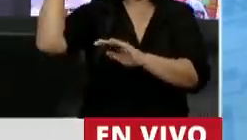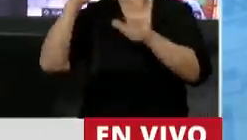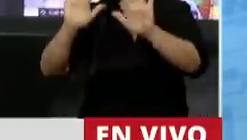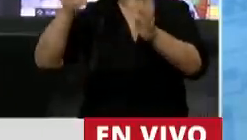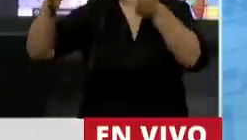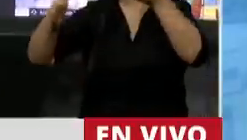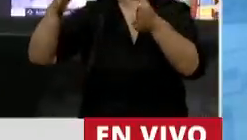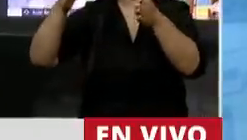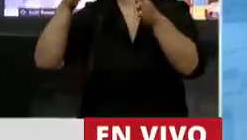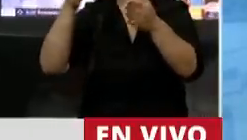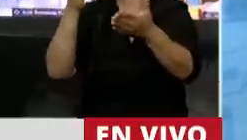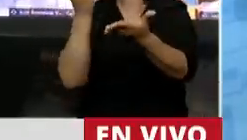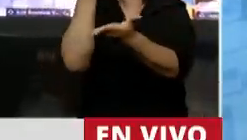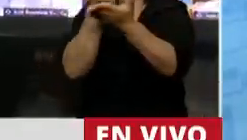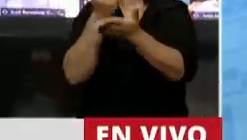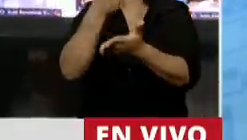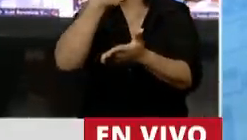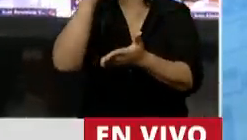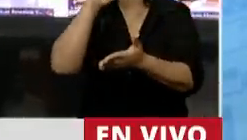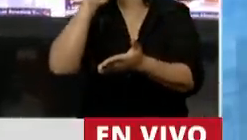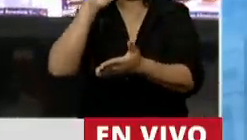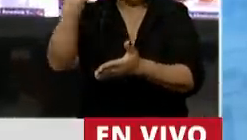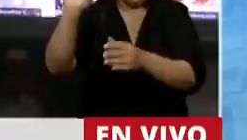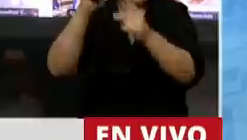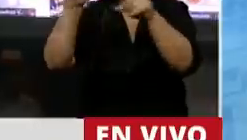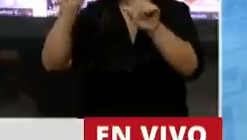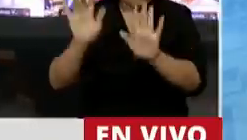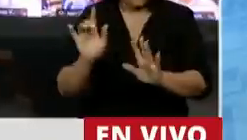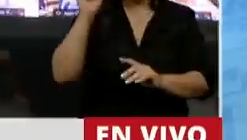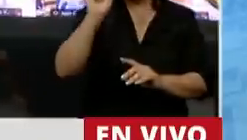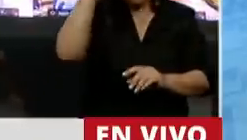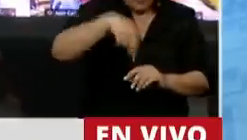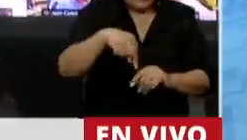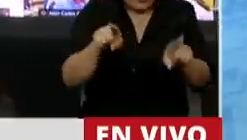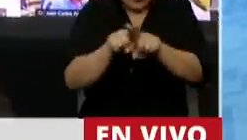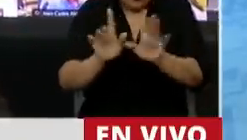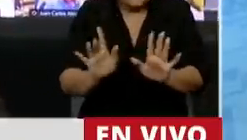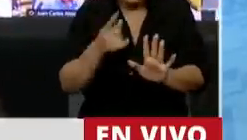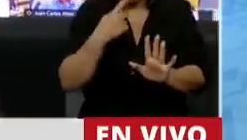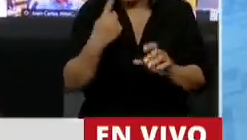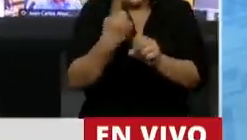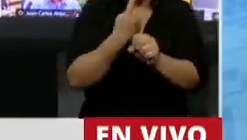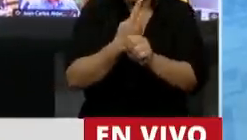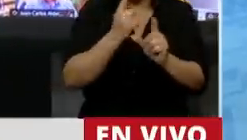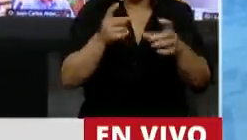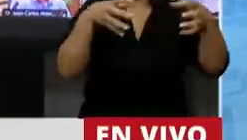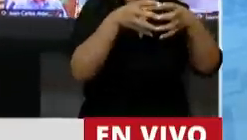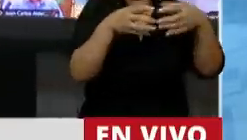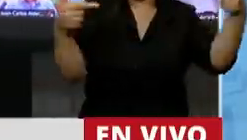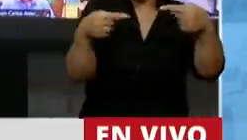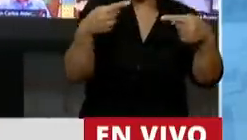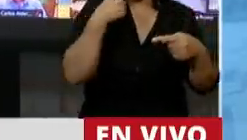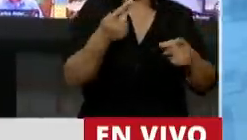soviético. Bueno, acá también se ha dicho lo mismo, no se puede sostener, dice la oposición,